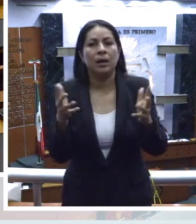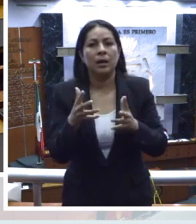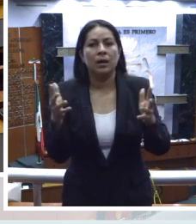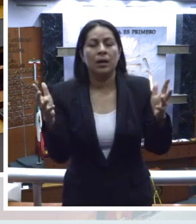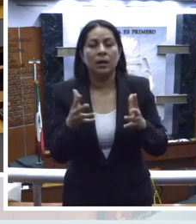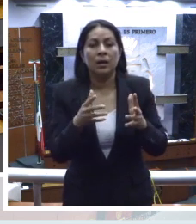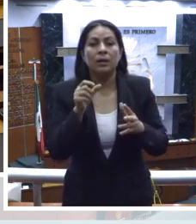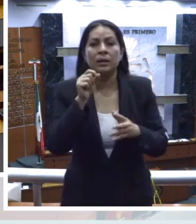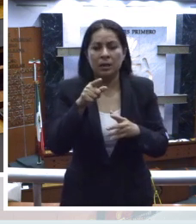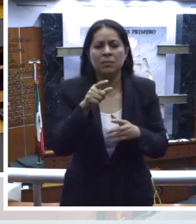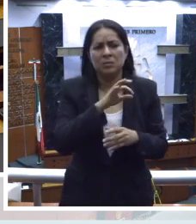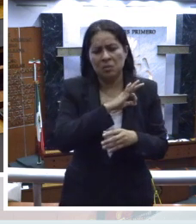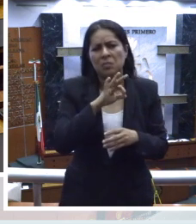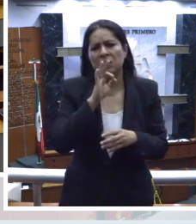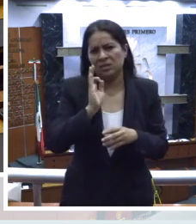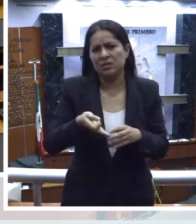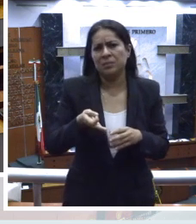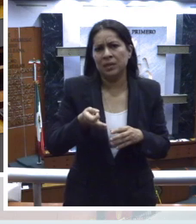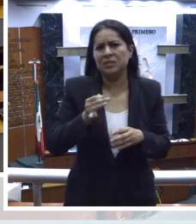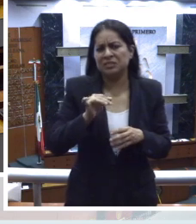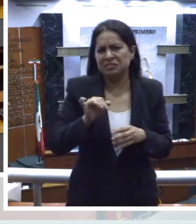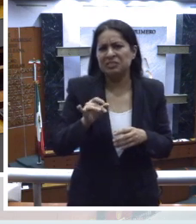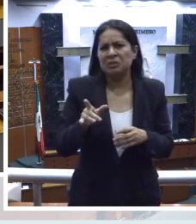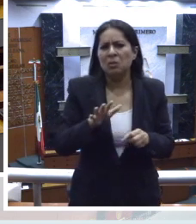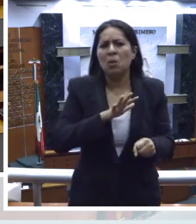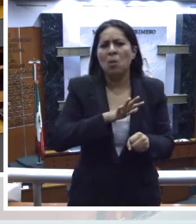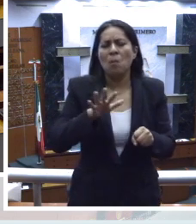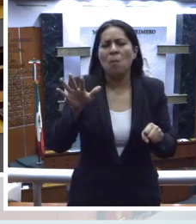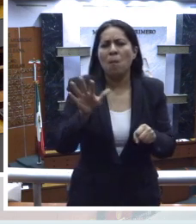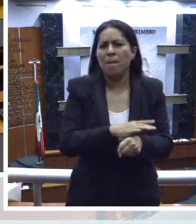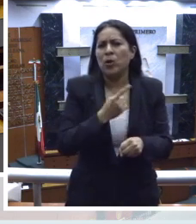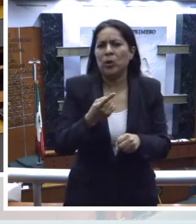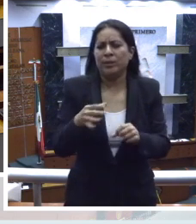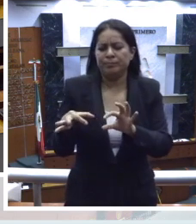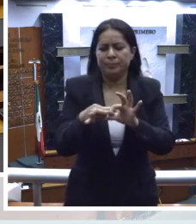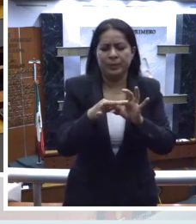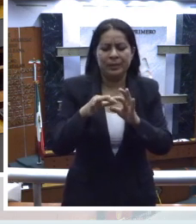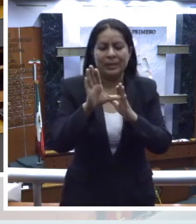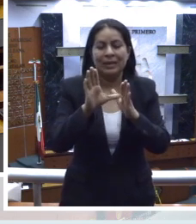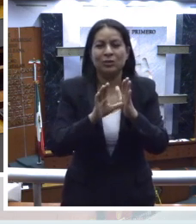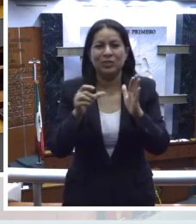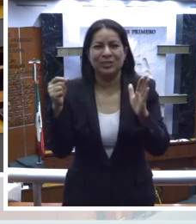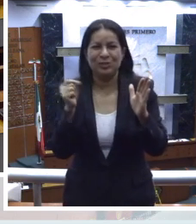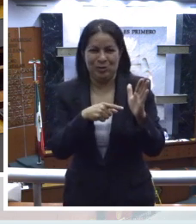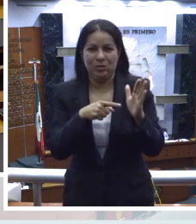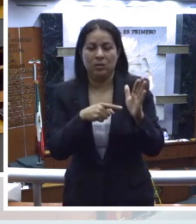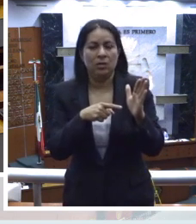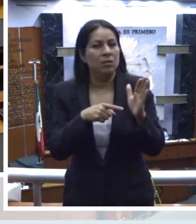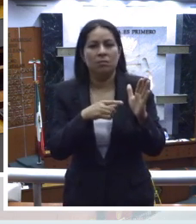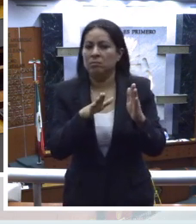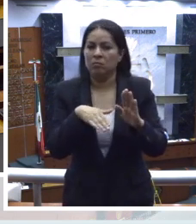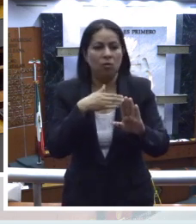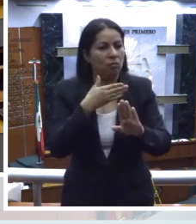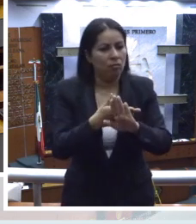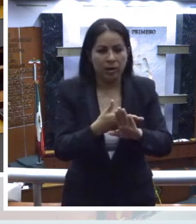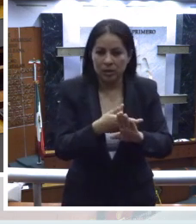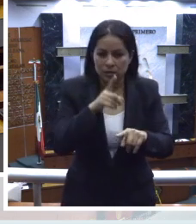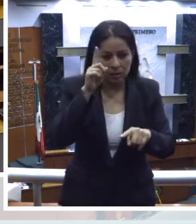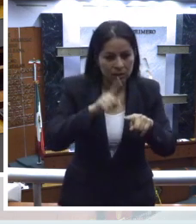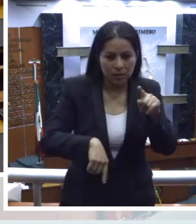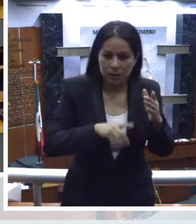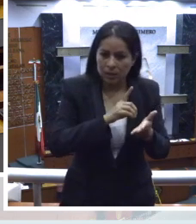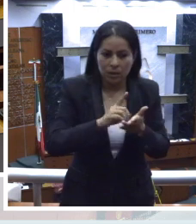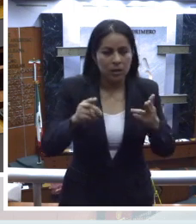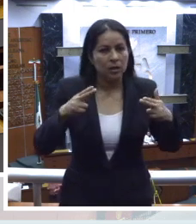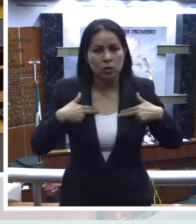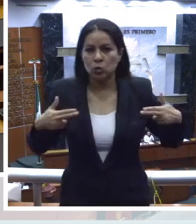misma es procedente en virtud de que se apega al régimen constitucional, no es violatoria de derechos humanos